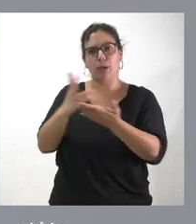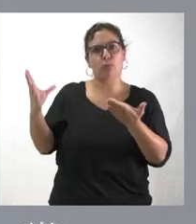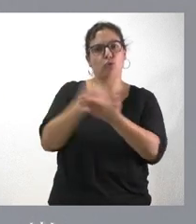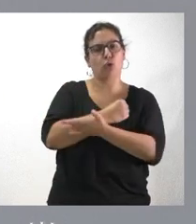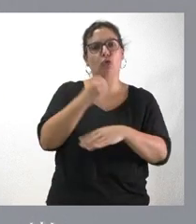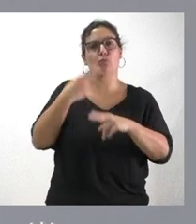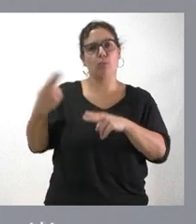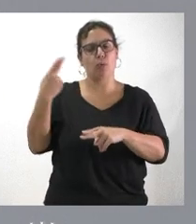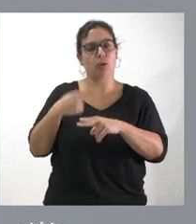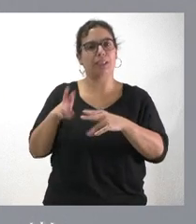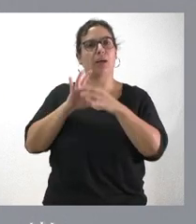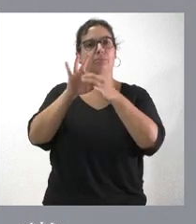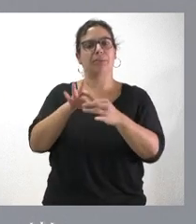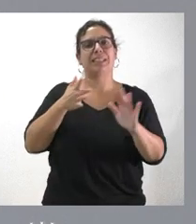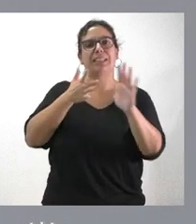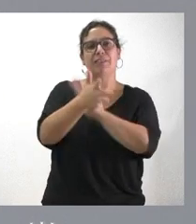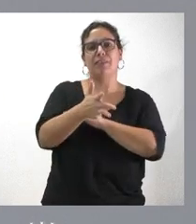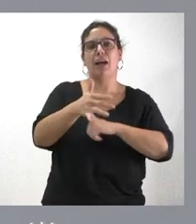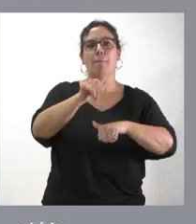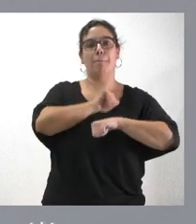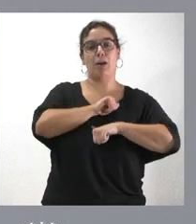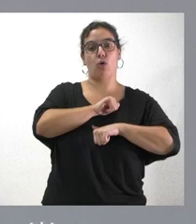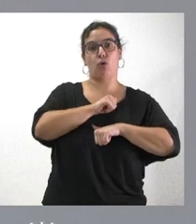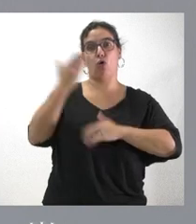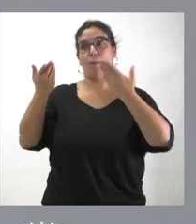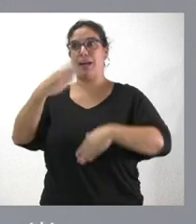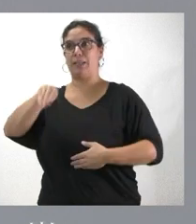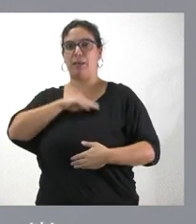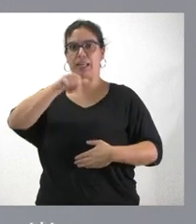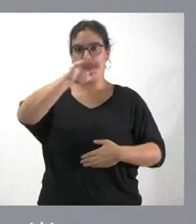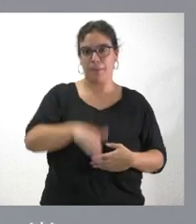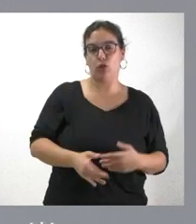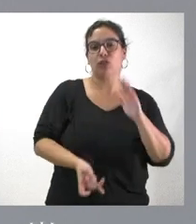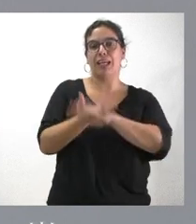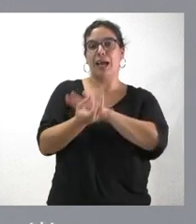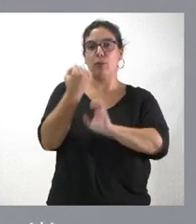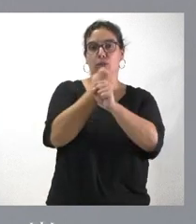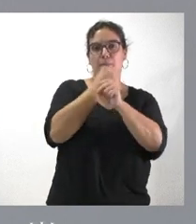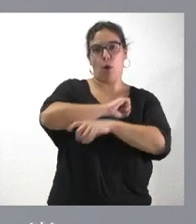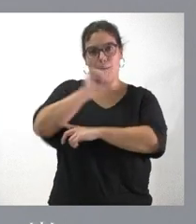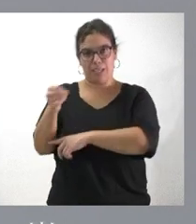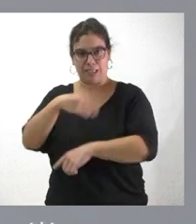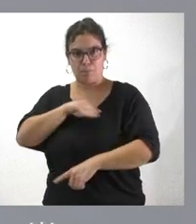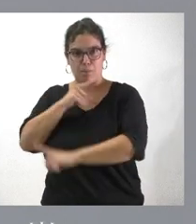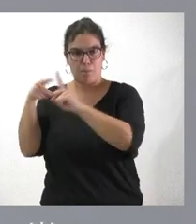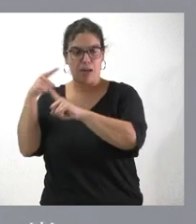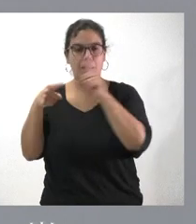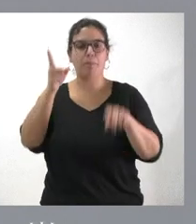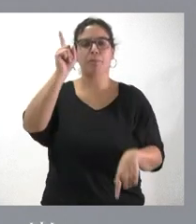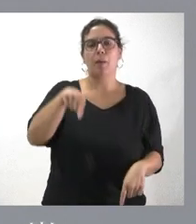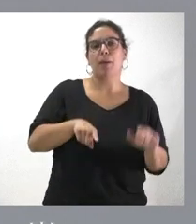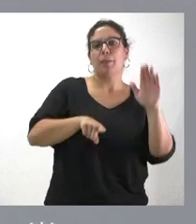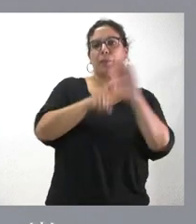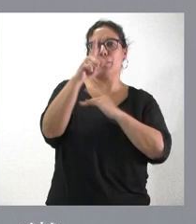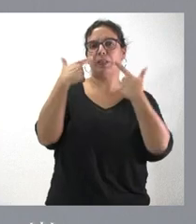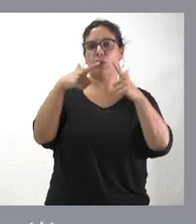que supone menos paro que la media española, más creación de empleo que la media nacional, más crecimiento del